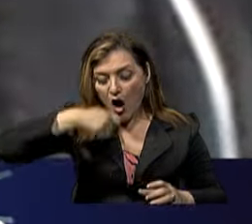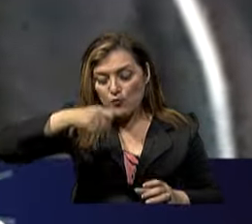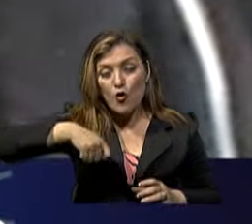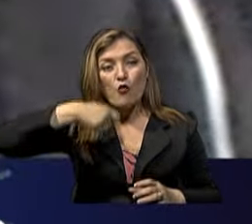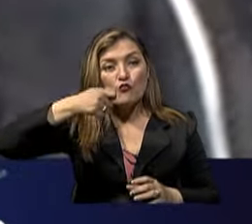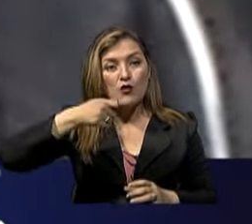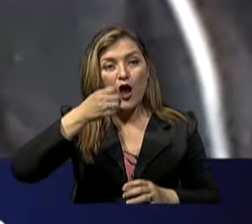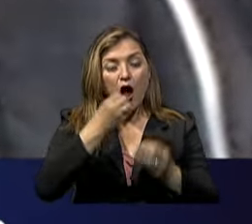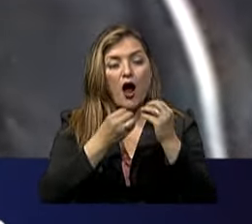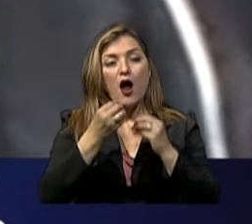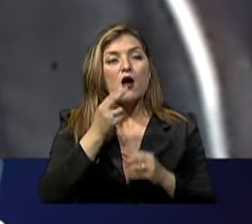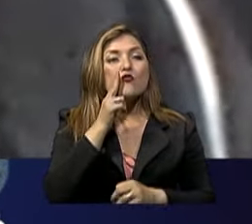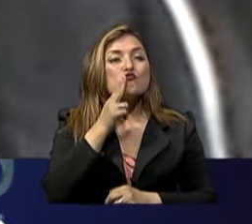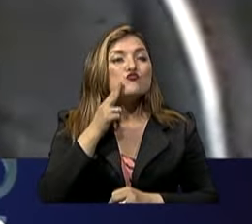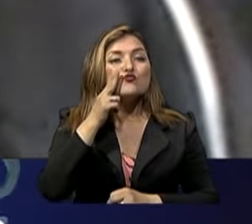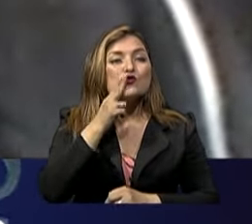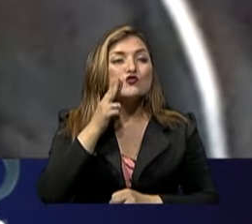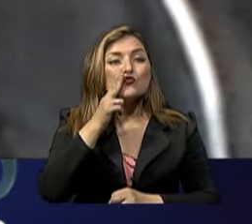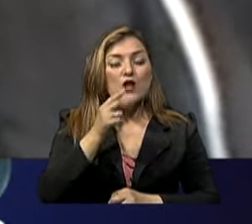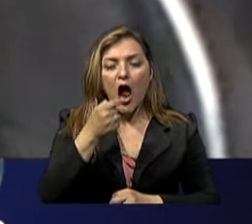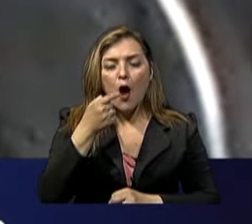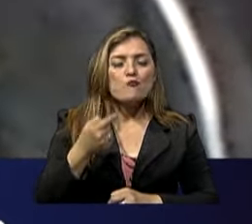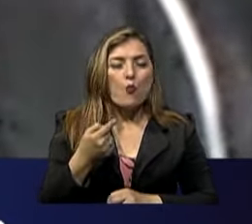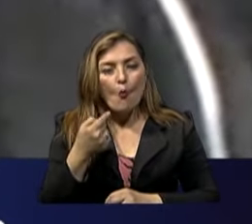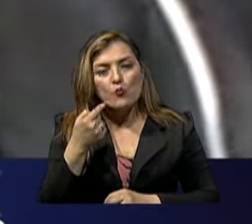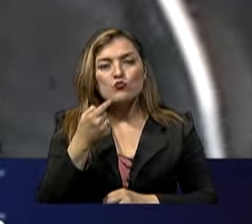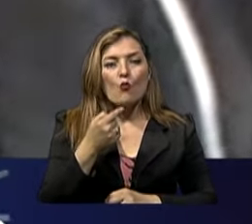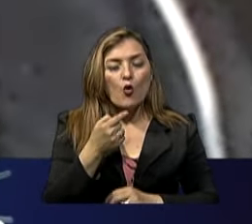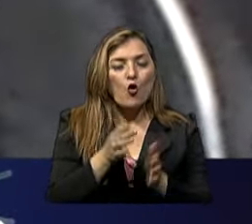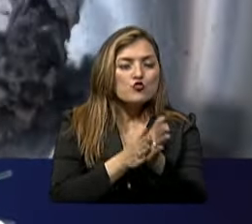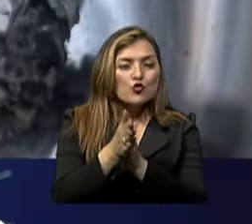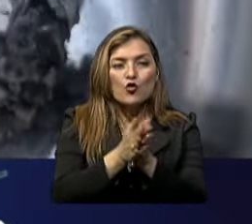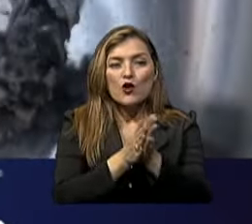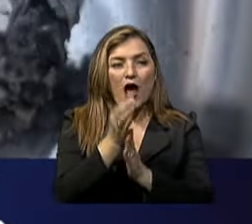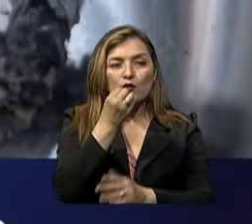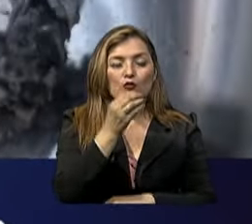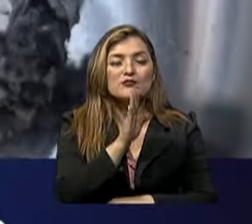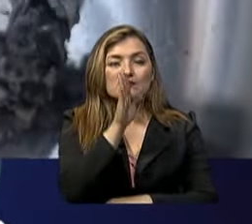comía mucho caramelo Y mucho dulce Y necesitaba tener Algún chocolate Lo que sea